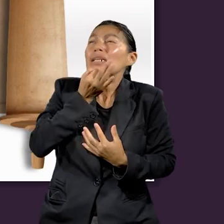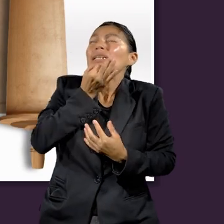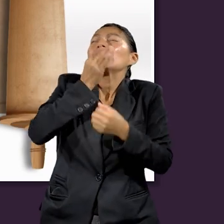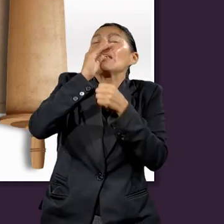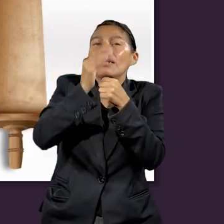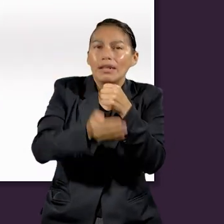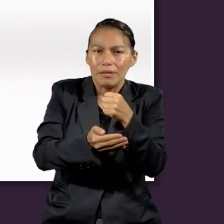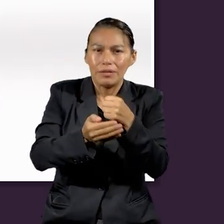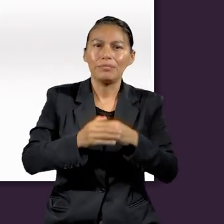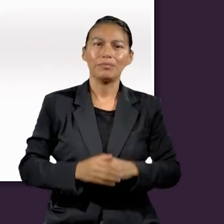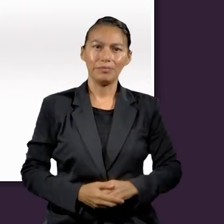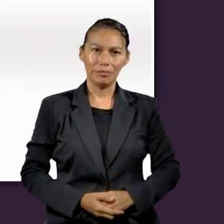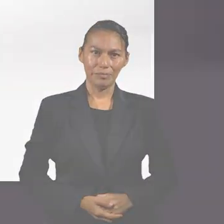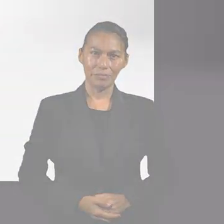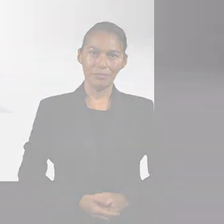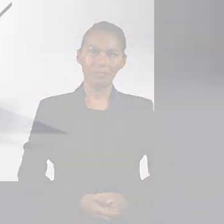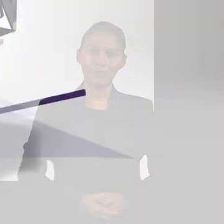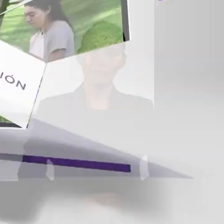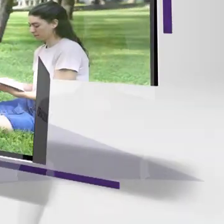luz.